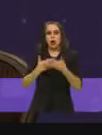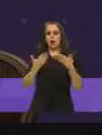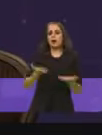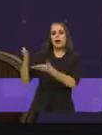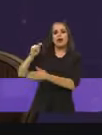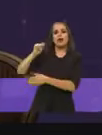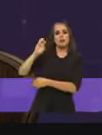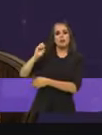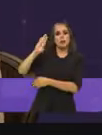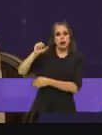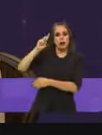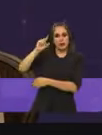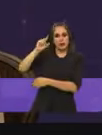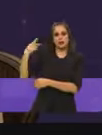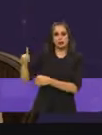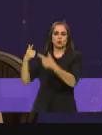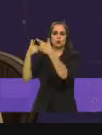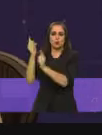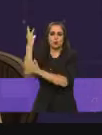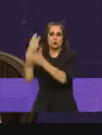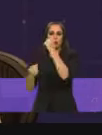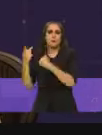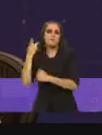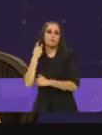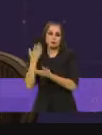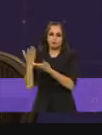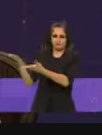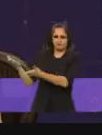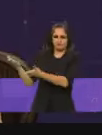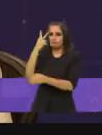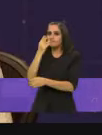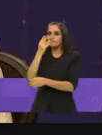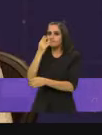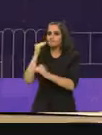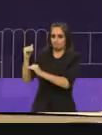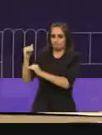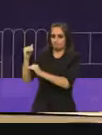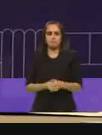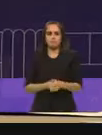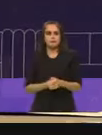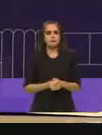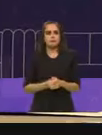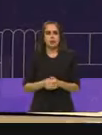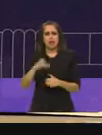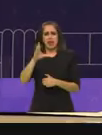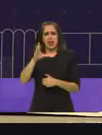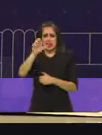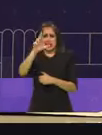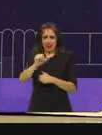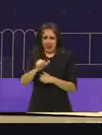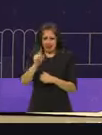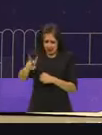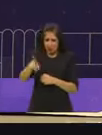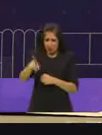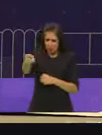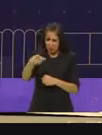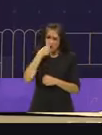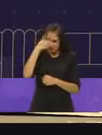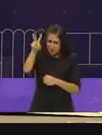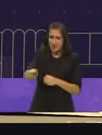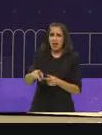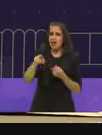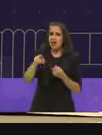Taboada candidato por la coalición va por la ciudad de México adelante tiene dos minutos Clara hablemos con la verdad ni tú